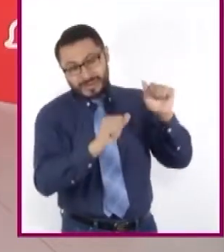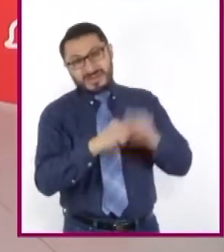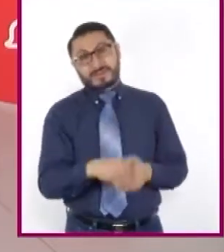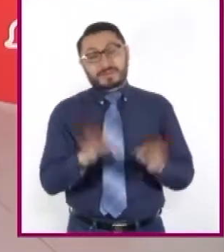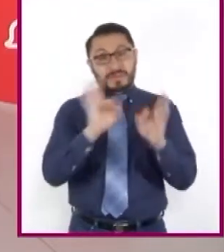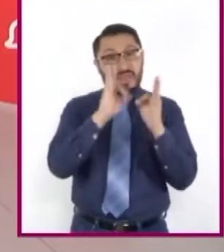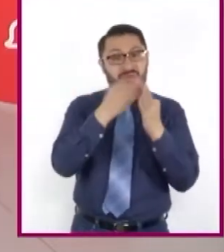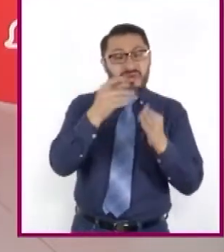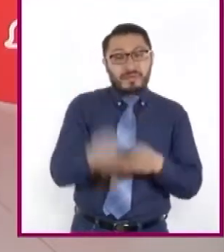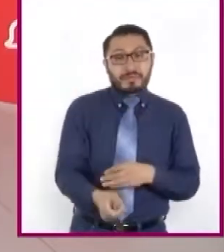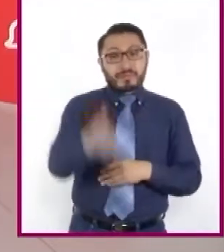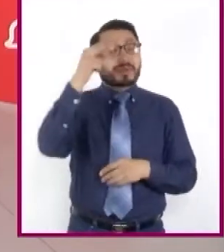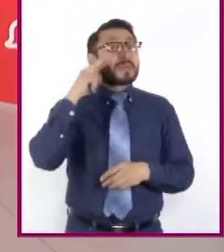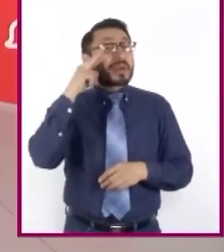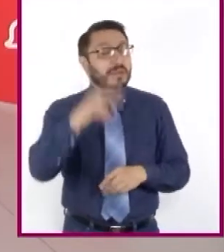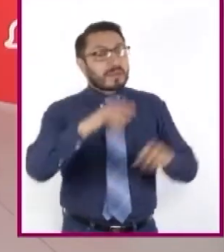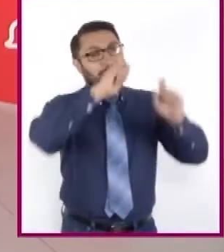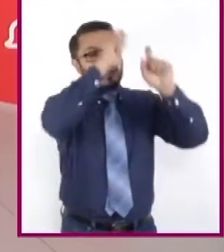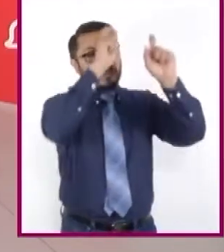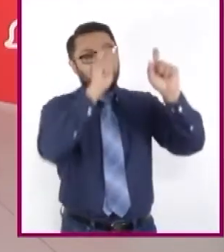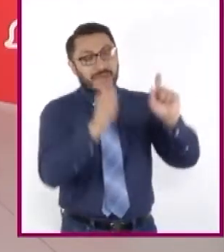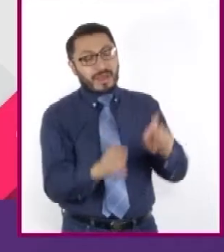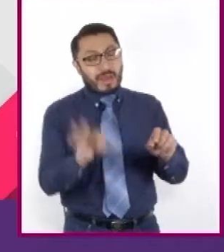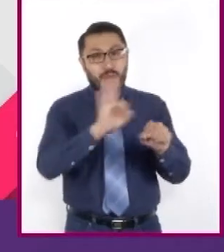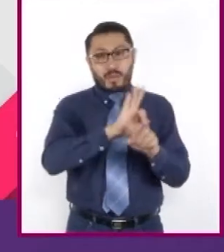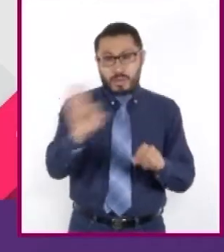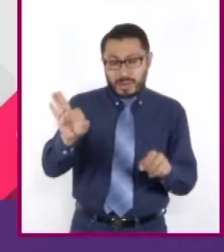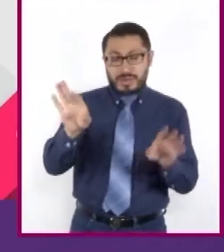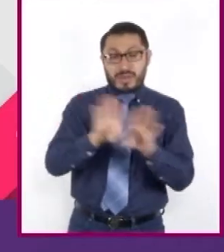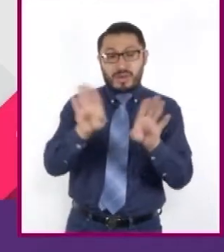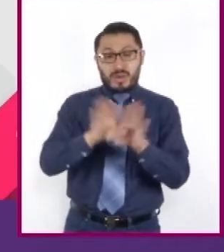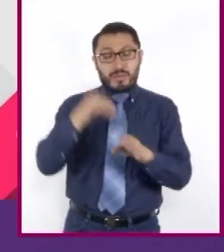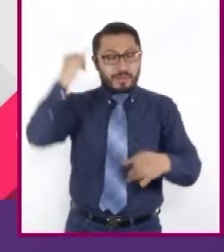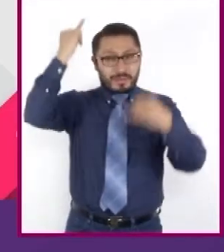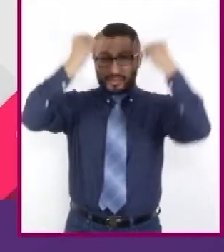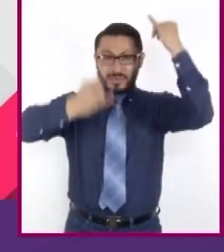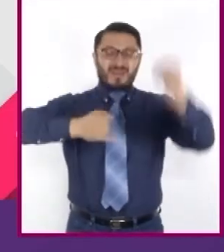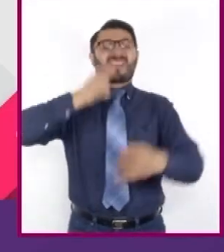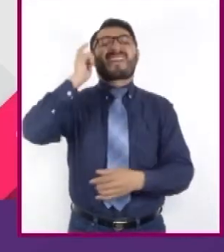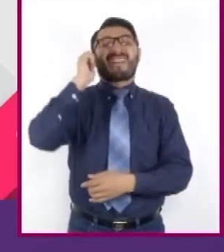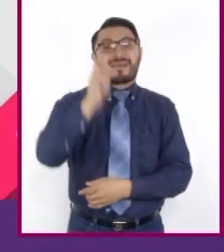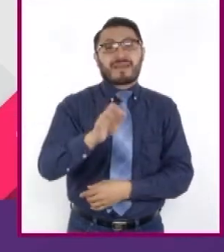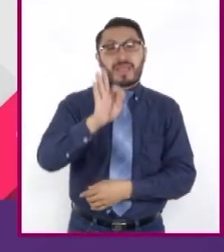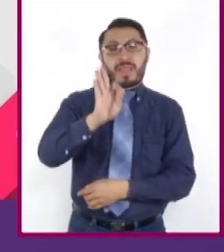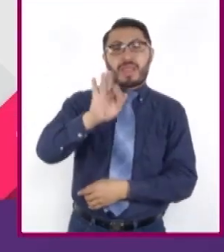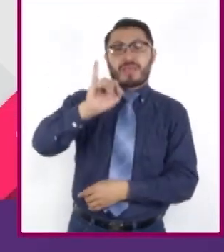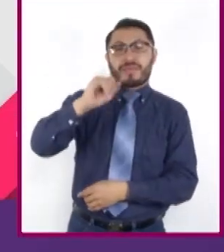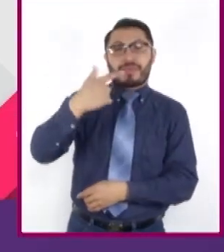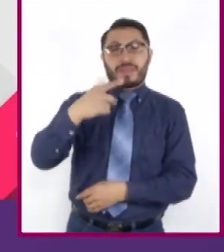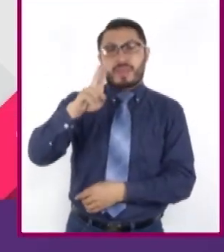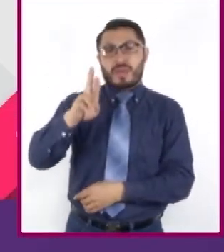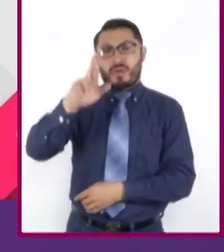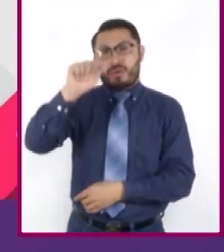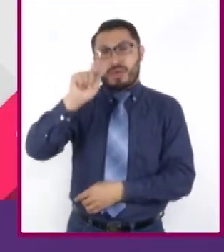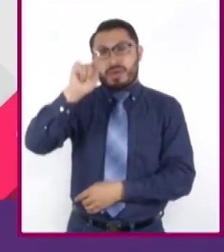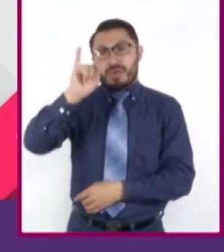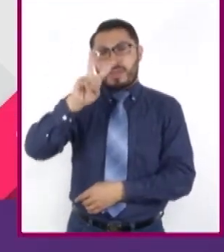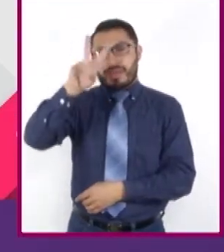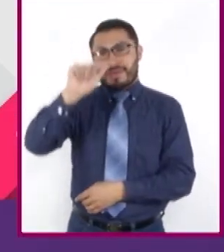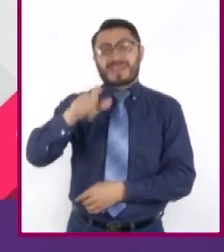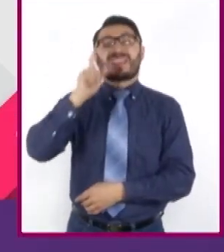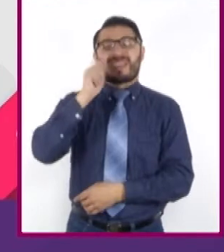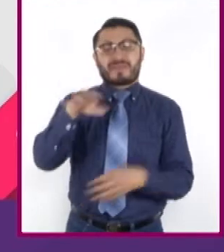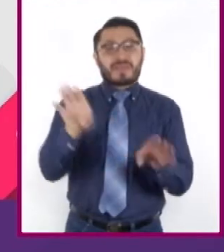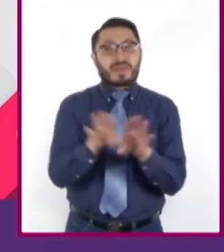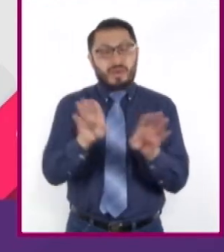obra de arte. Puede ser figurativa. Esto significa que los elementos representados pueden ser relacionados con